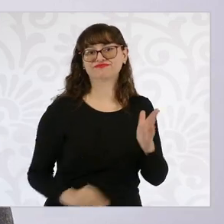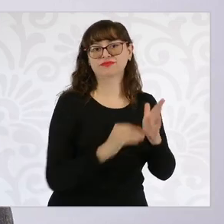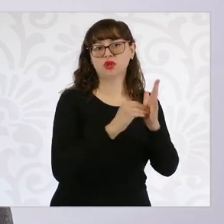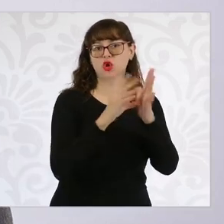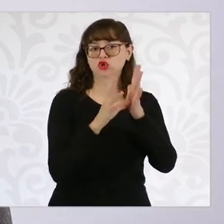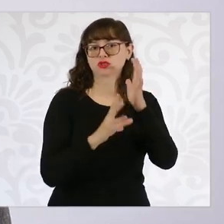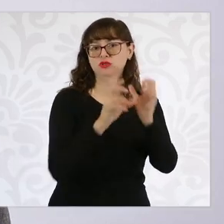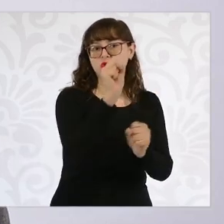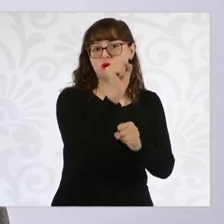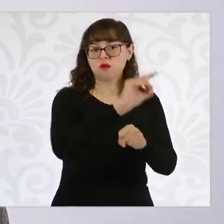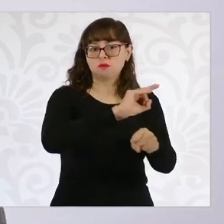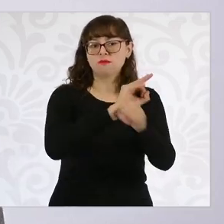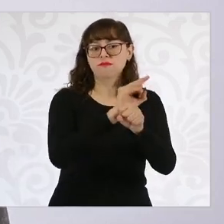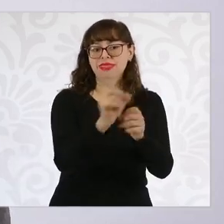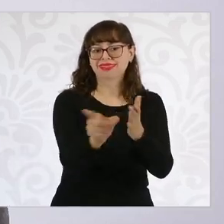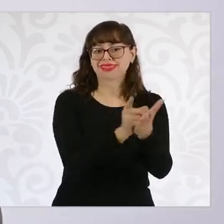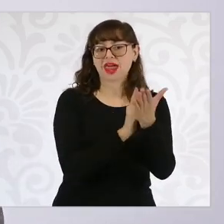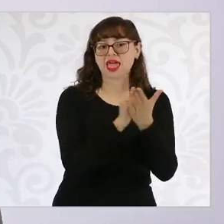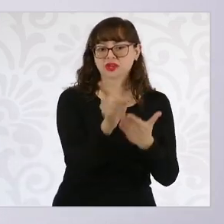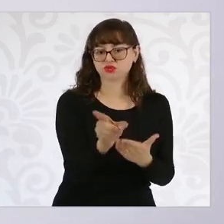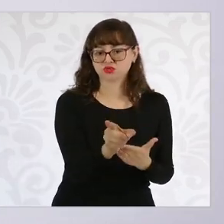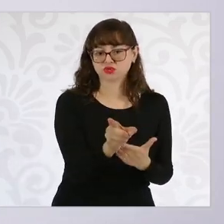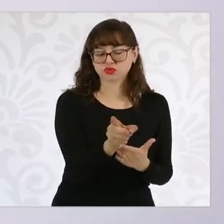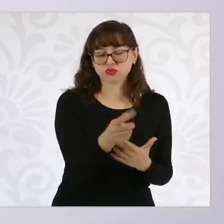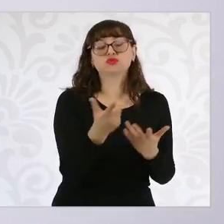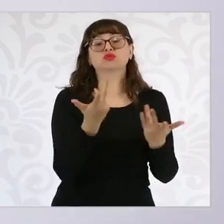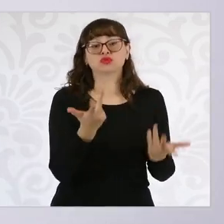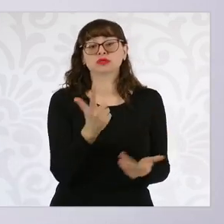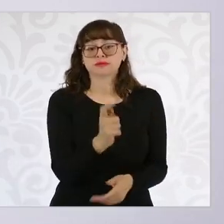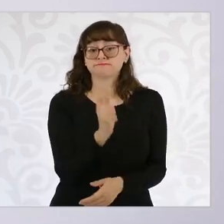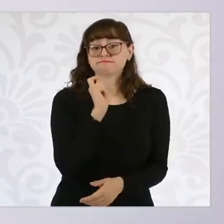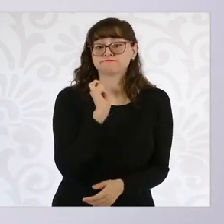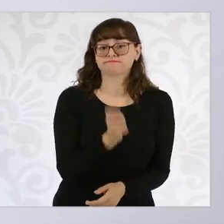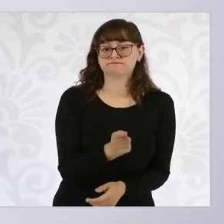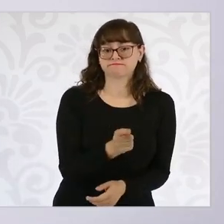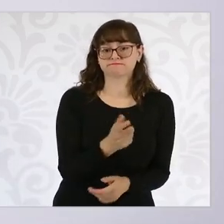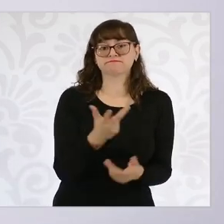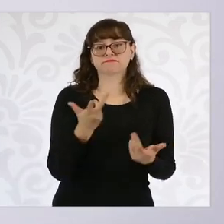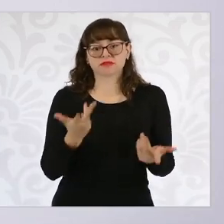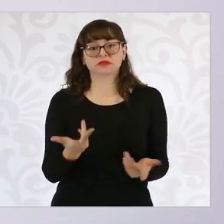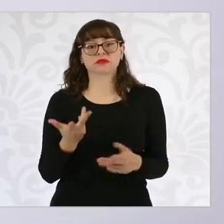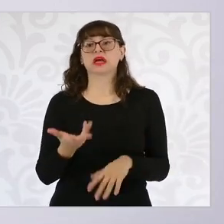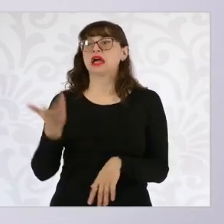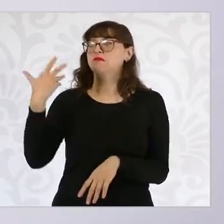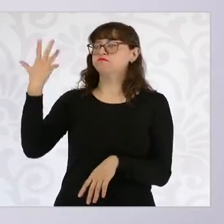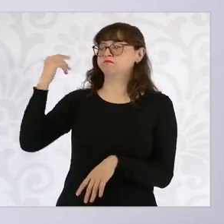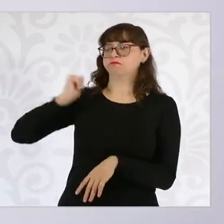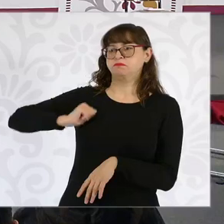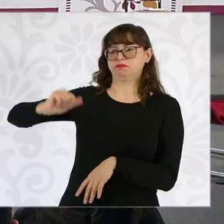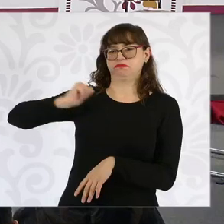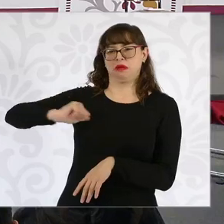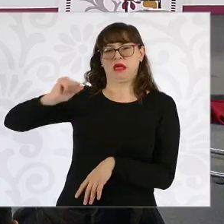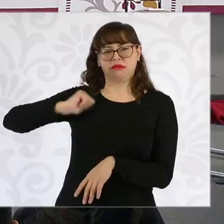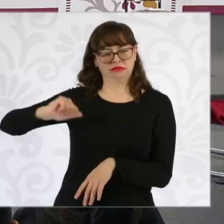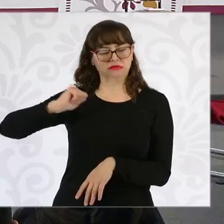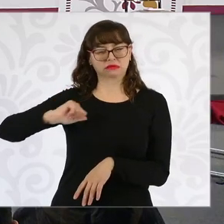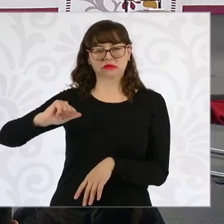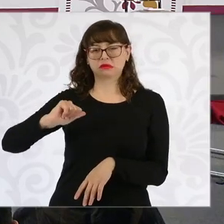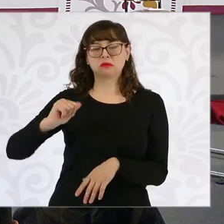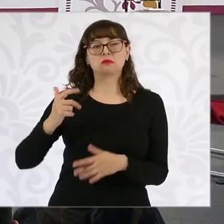permita quitar cualquiera de las prácticas del pasado que se vivieron en